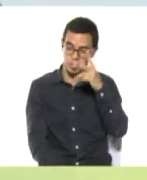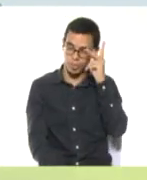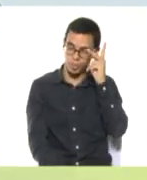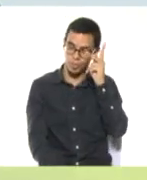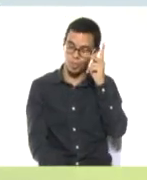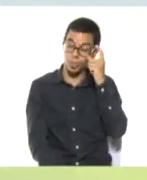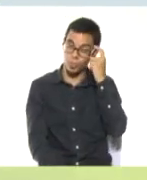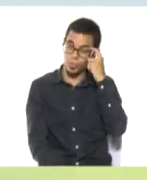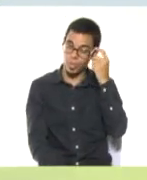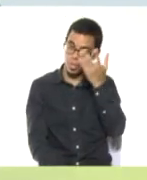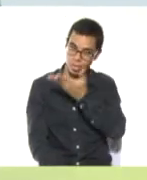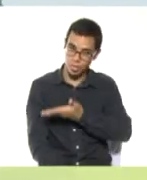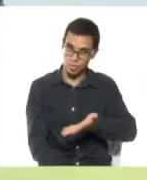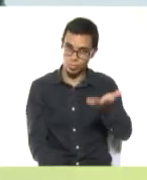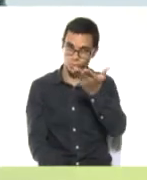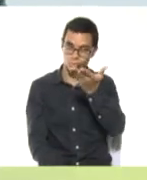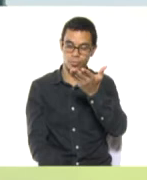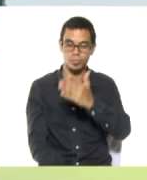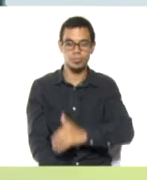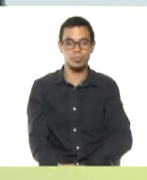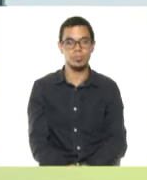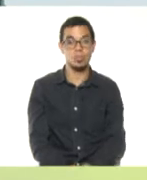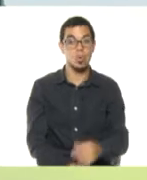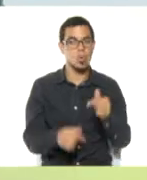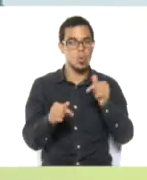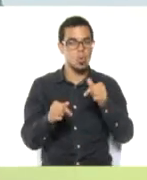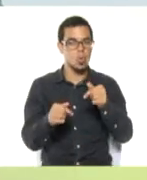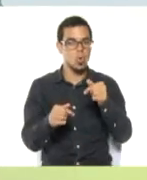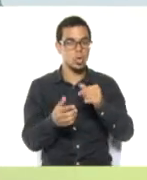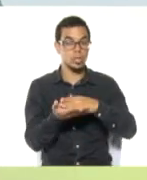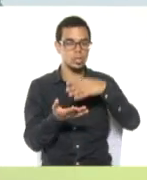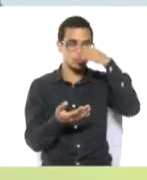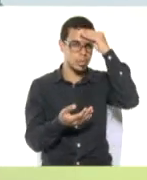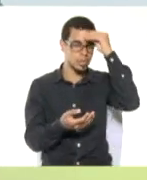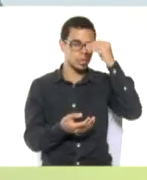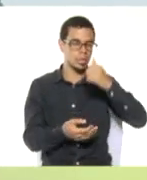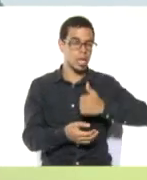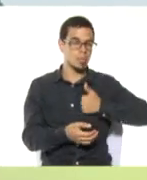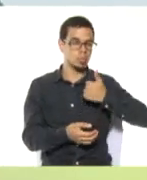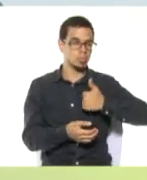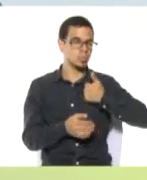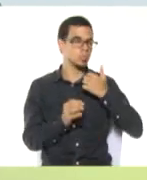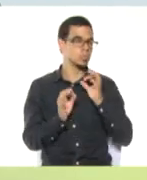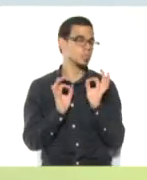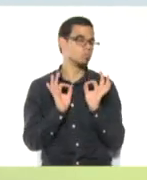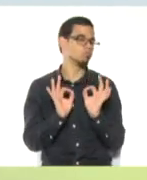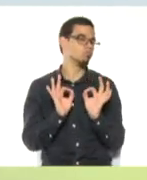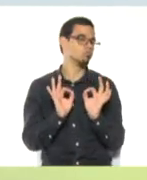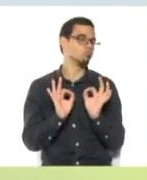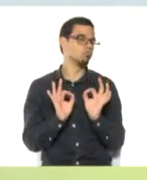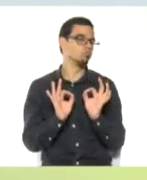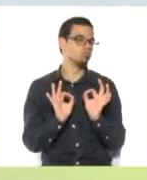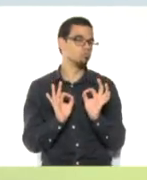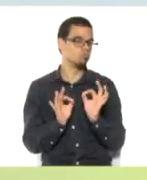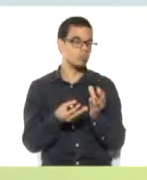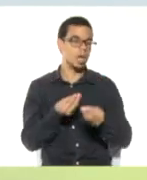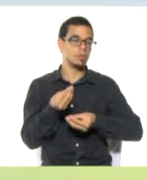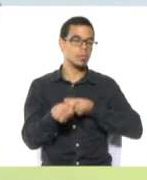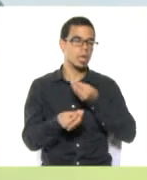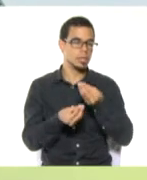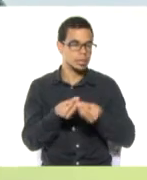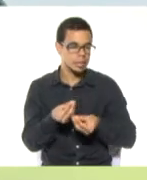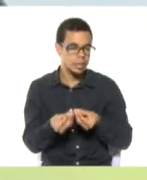venezolana. El día de hoy de Pedagogía Productiva, uno de los espacios o de los días donde aprendemos con el hacer,